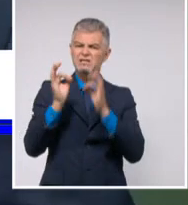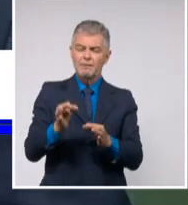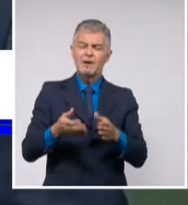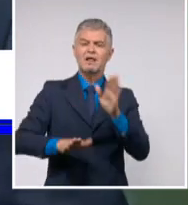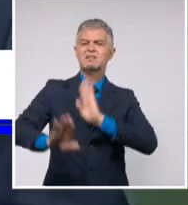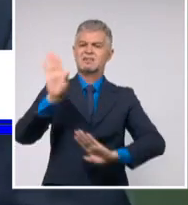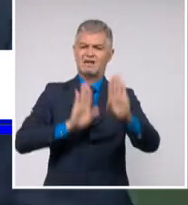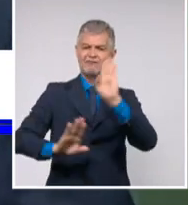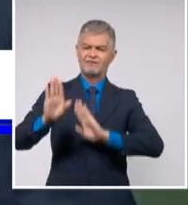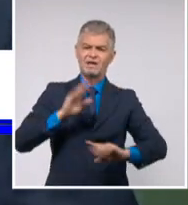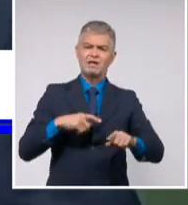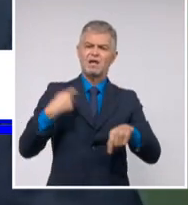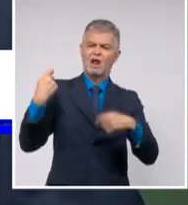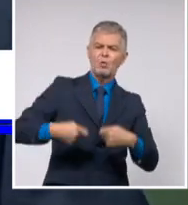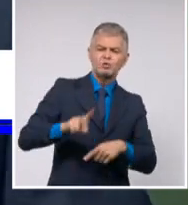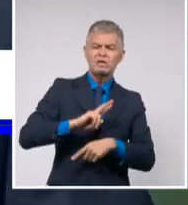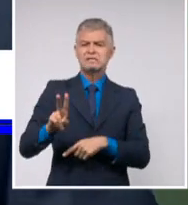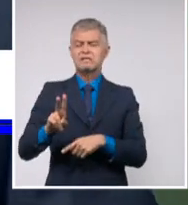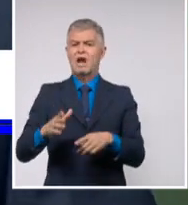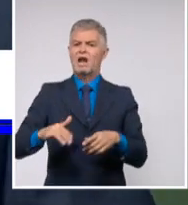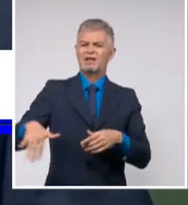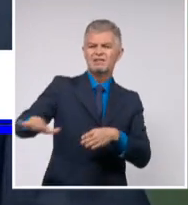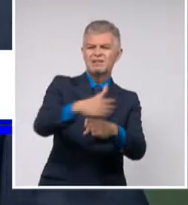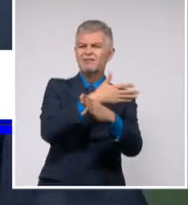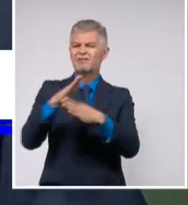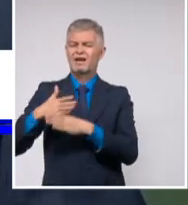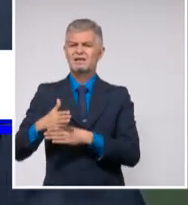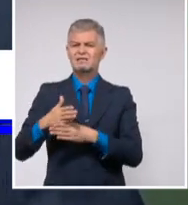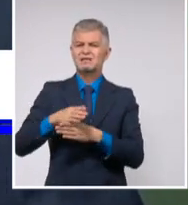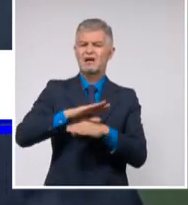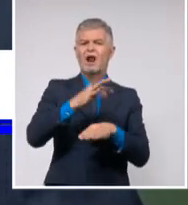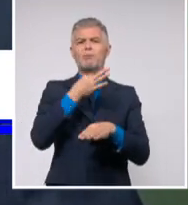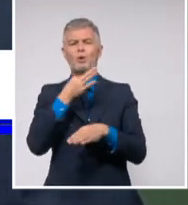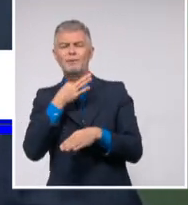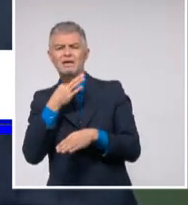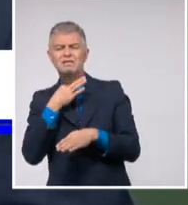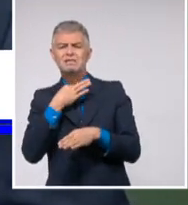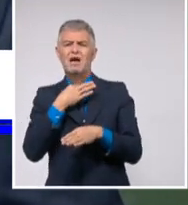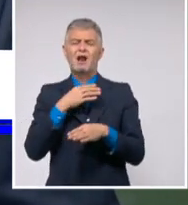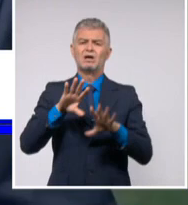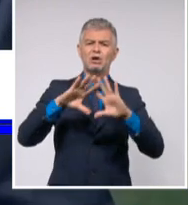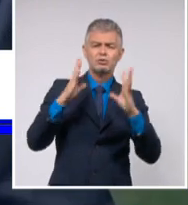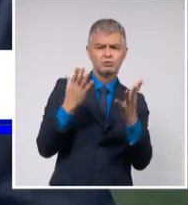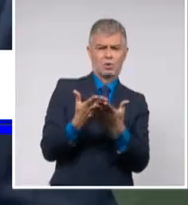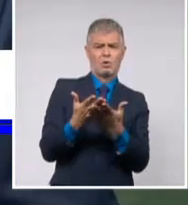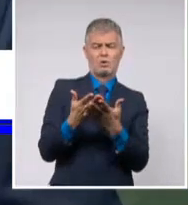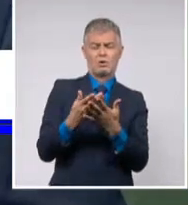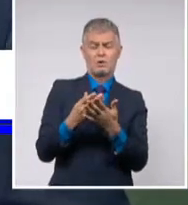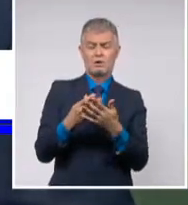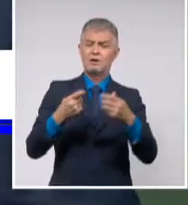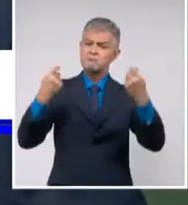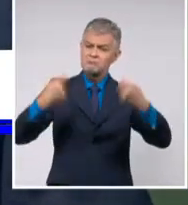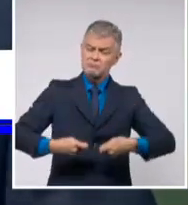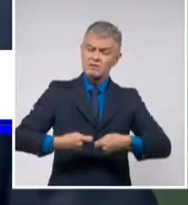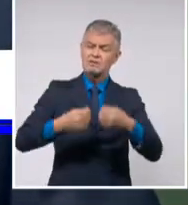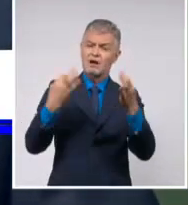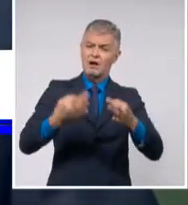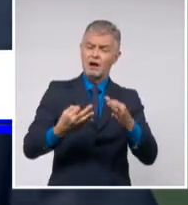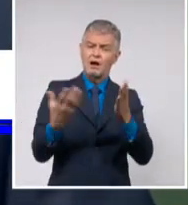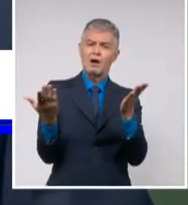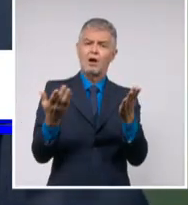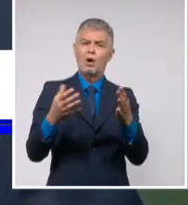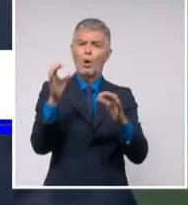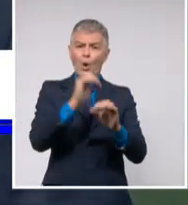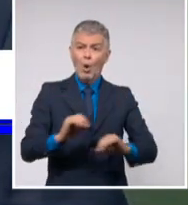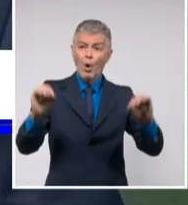la desigualdad, el subdesarrollo, la discriminación y la manipulación, y por el establecimiento de un orden internacional más